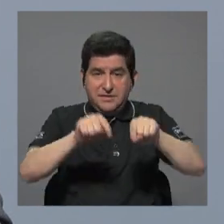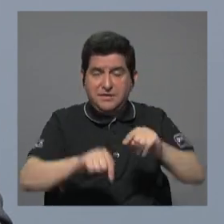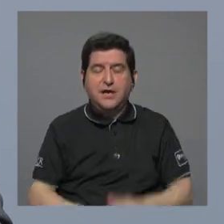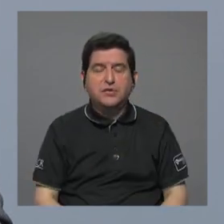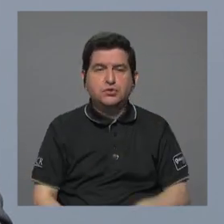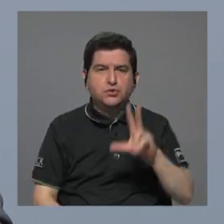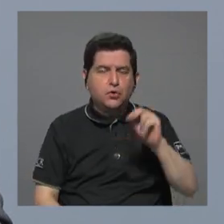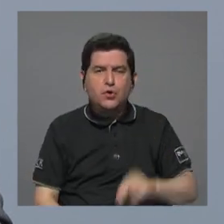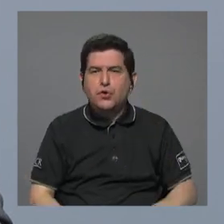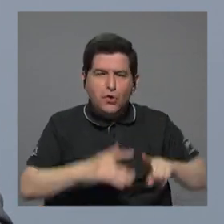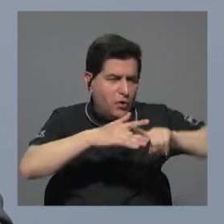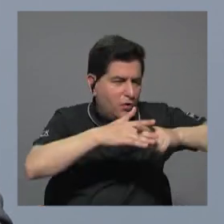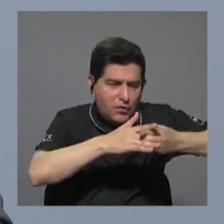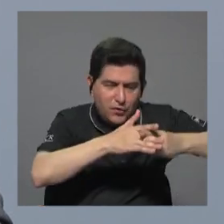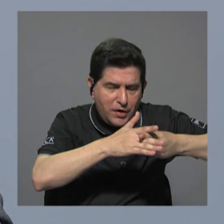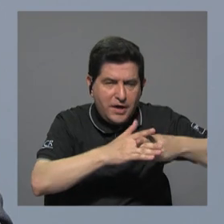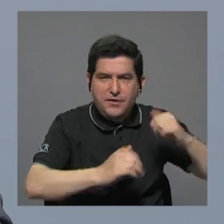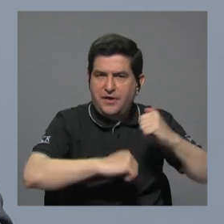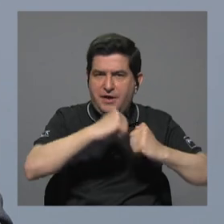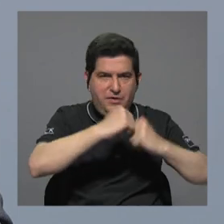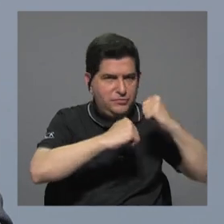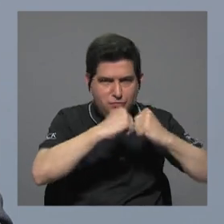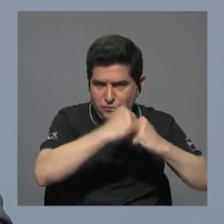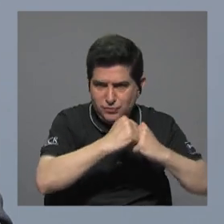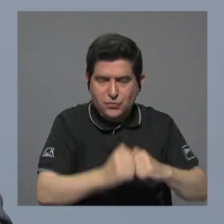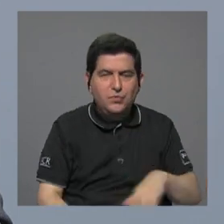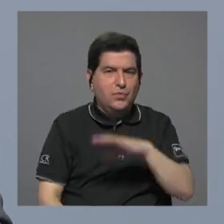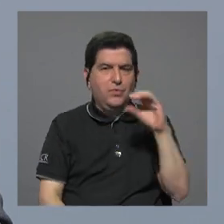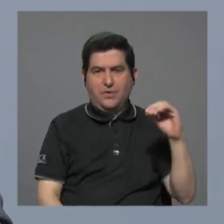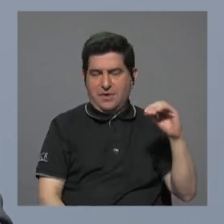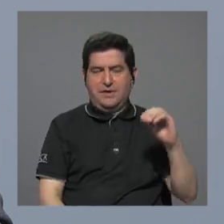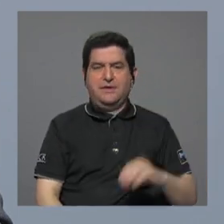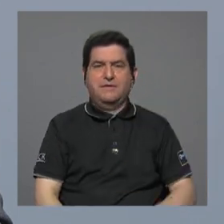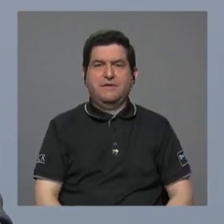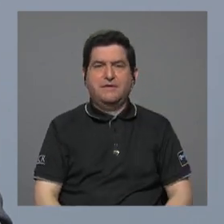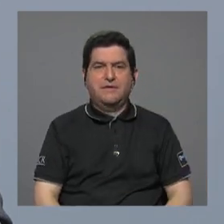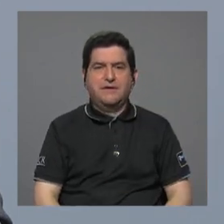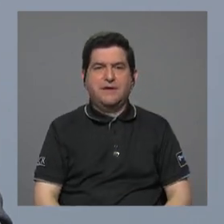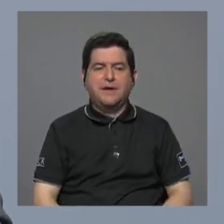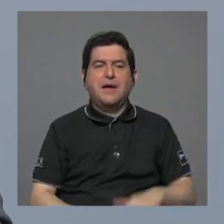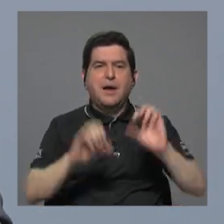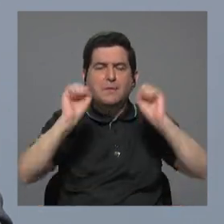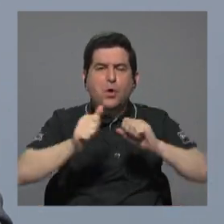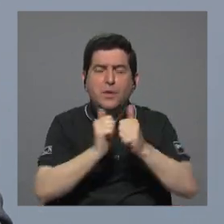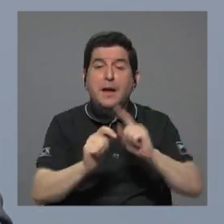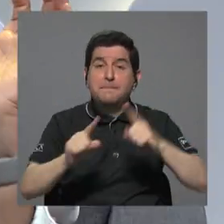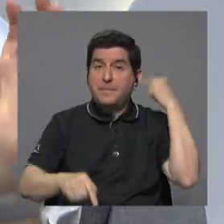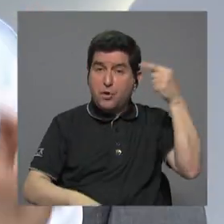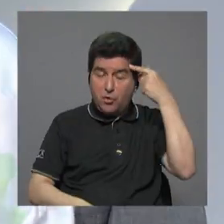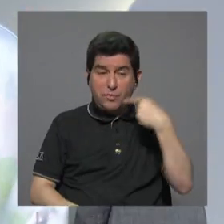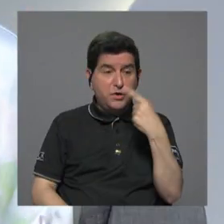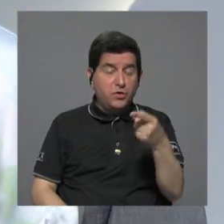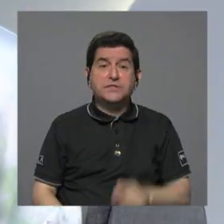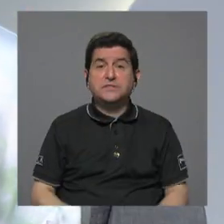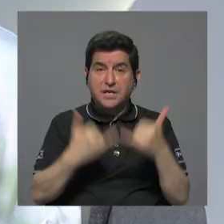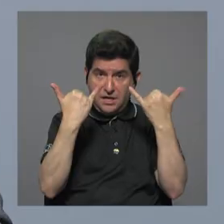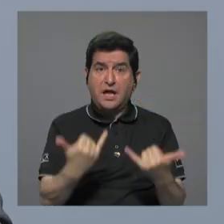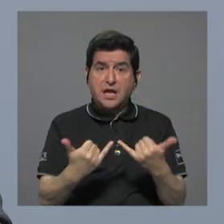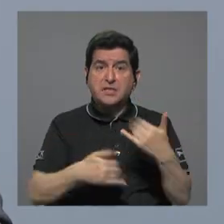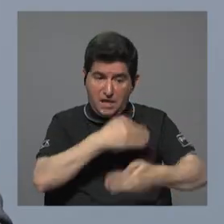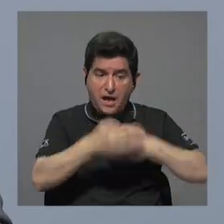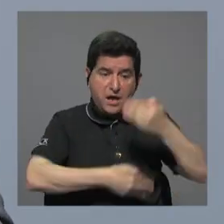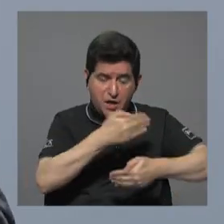reingeniería de UpDeva y se le pone a competir Perdón, pero el gobierno ha dicho que esto es una reingeniería.